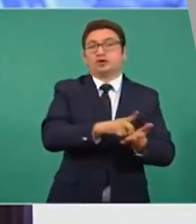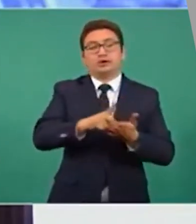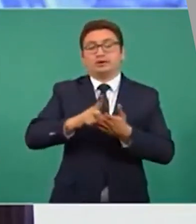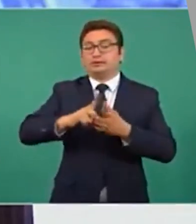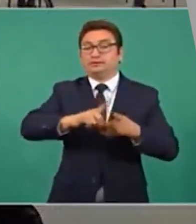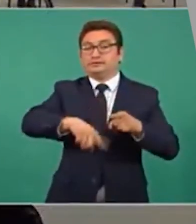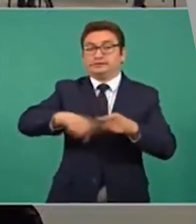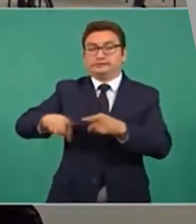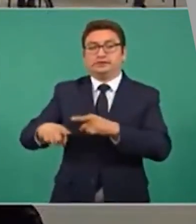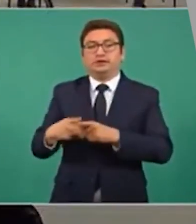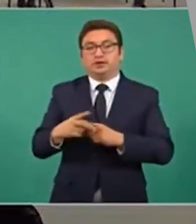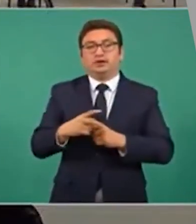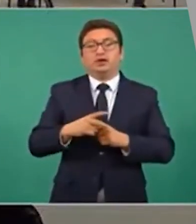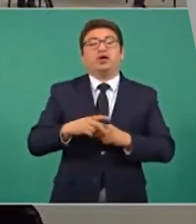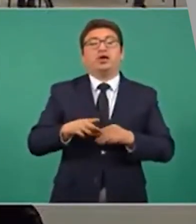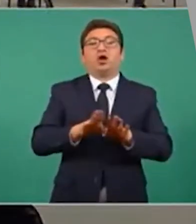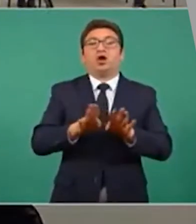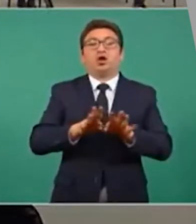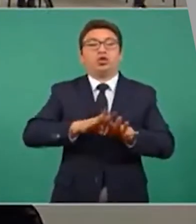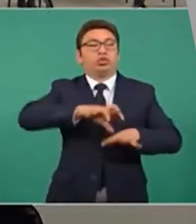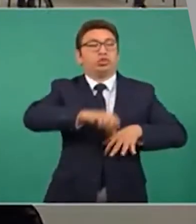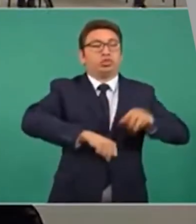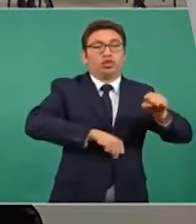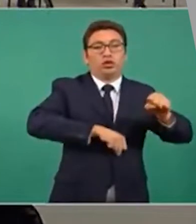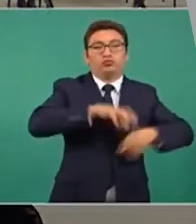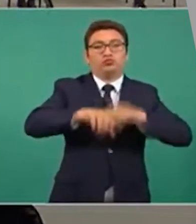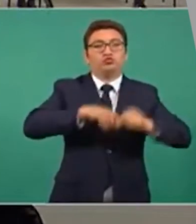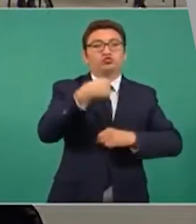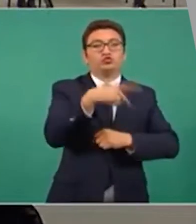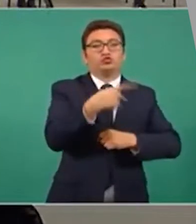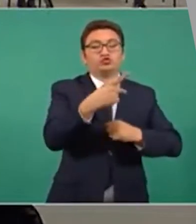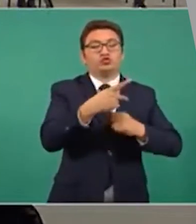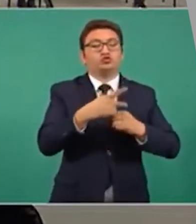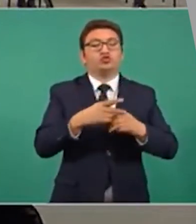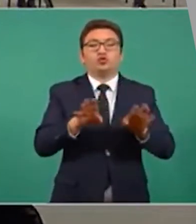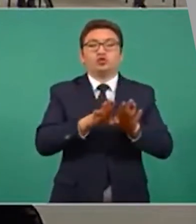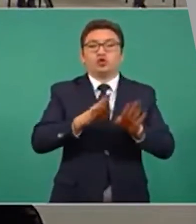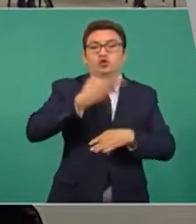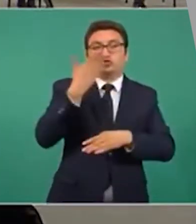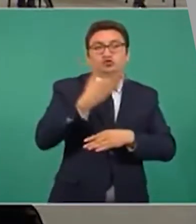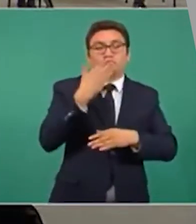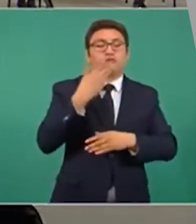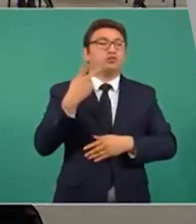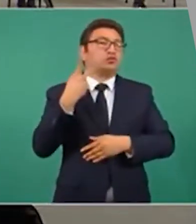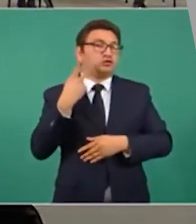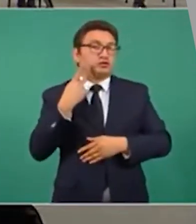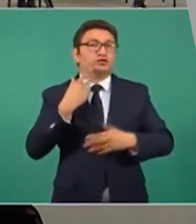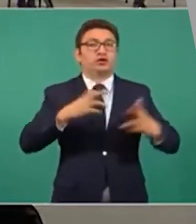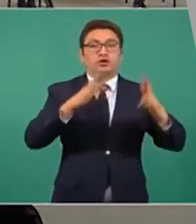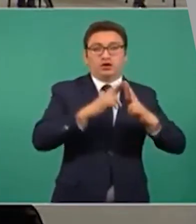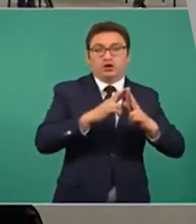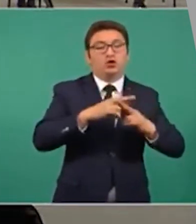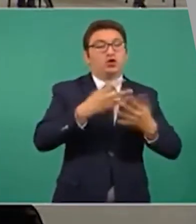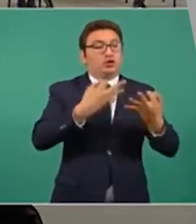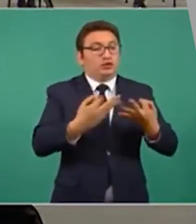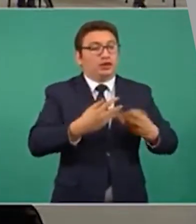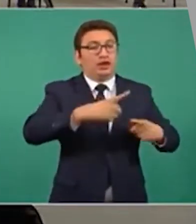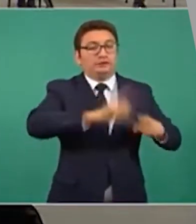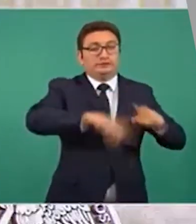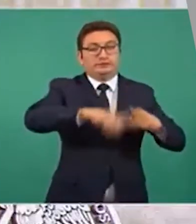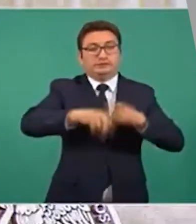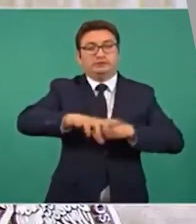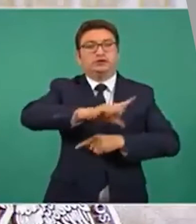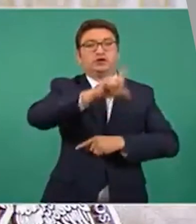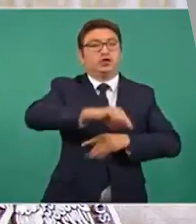originarios. Fueron arrasadas sus instituciones políticas y religiosas, se les despojó de sus tierras y se les convirtió en